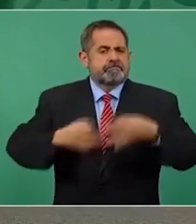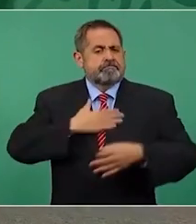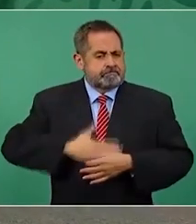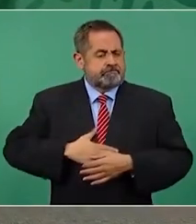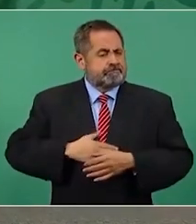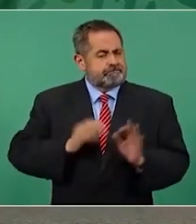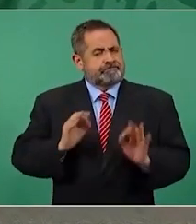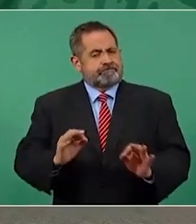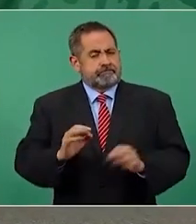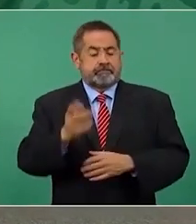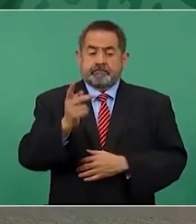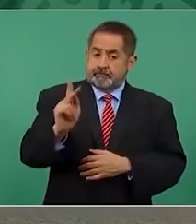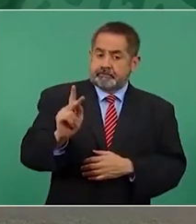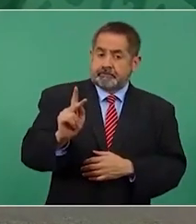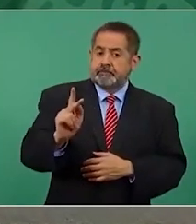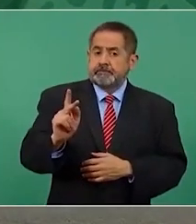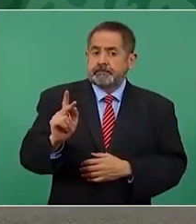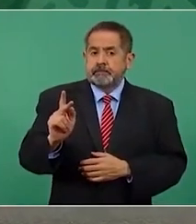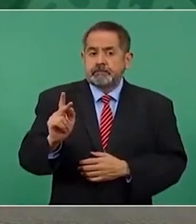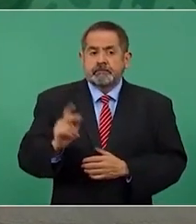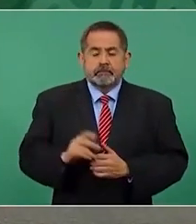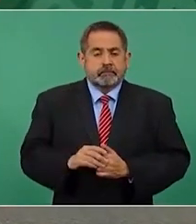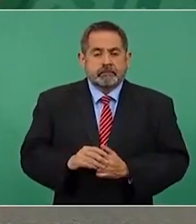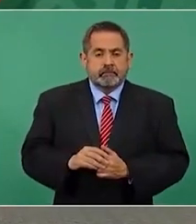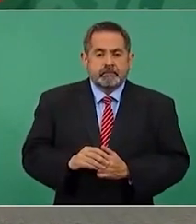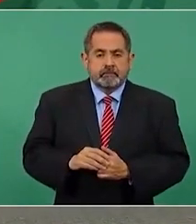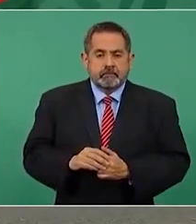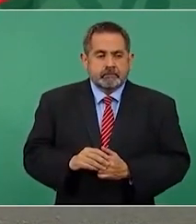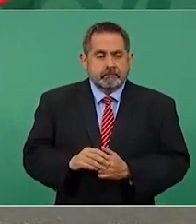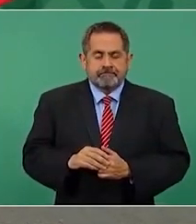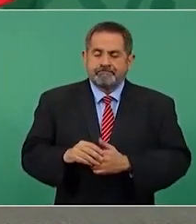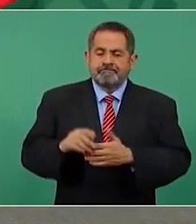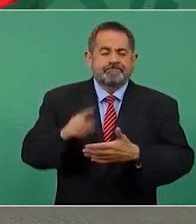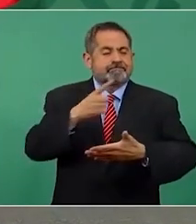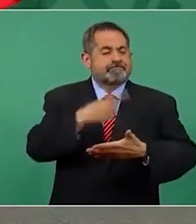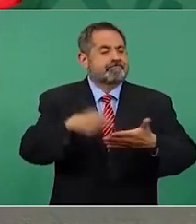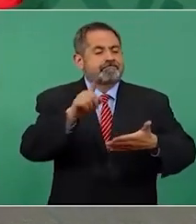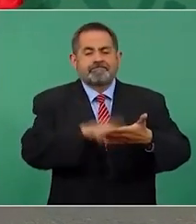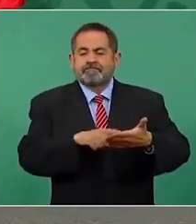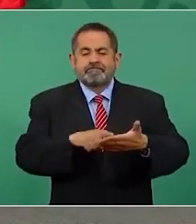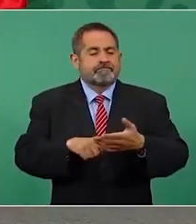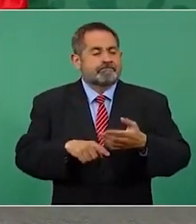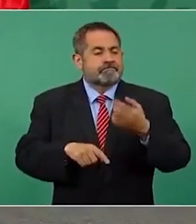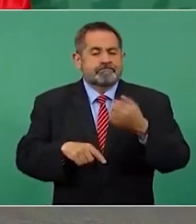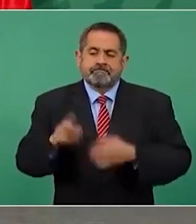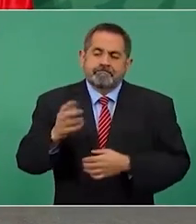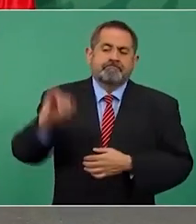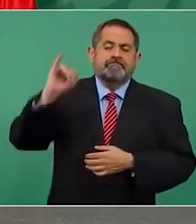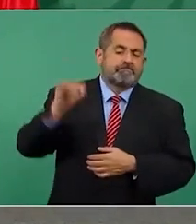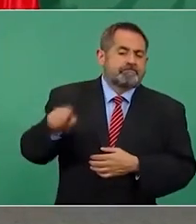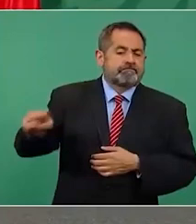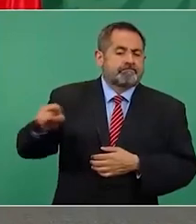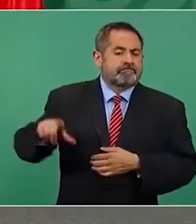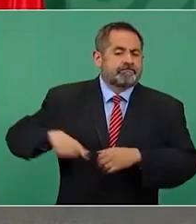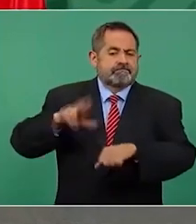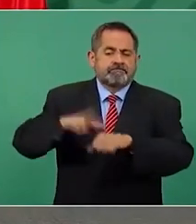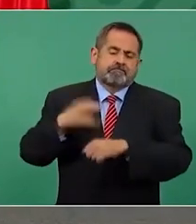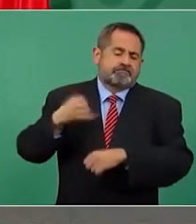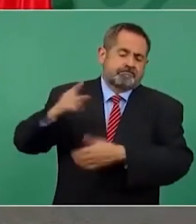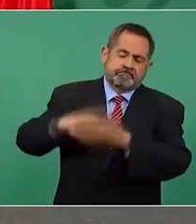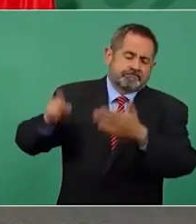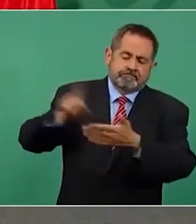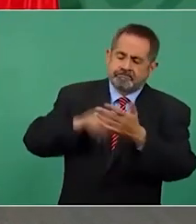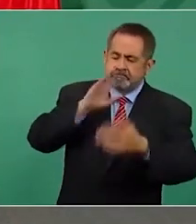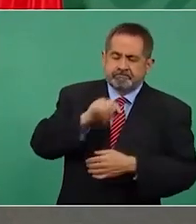Pero no descalifico al gobernador Cuitelagua,